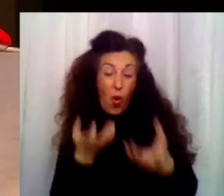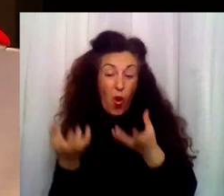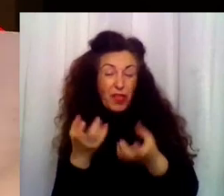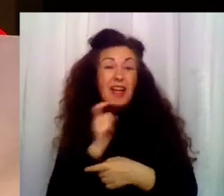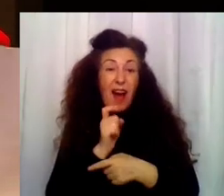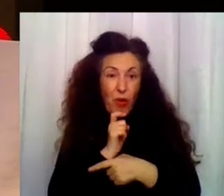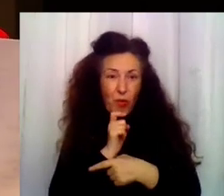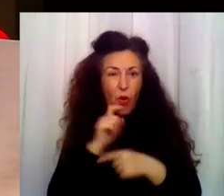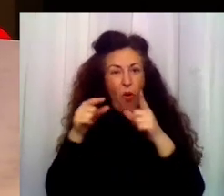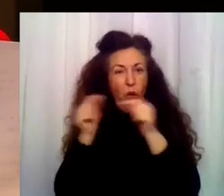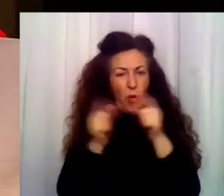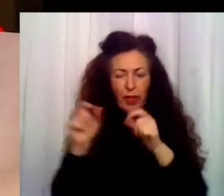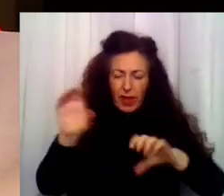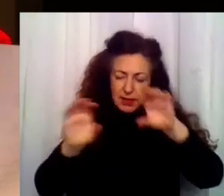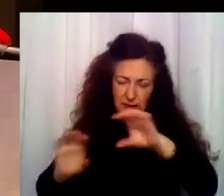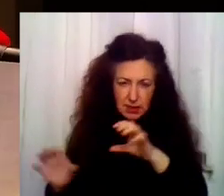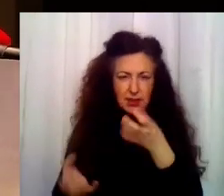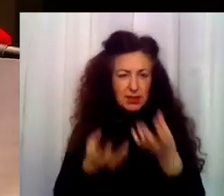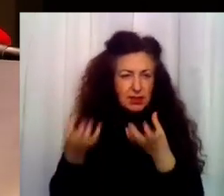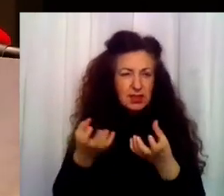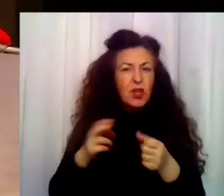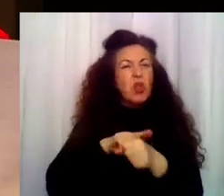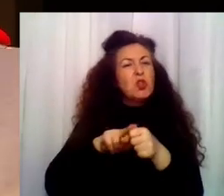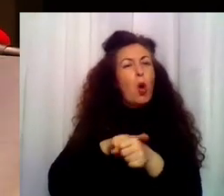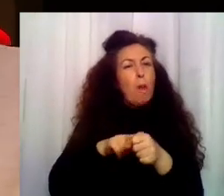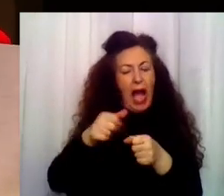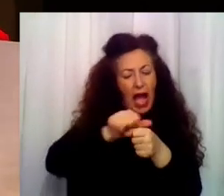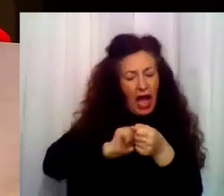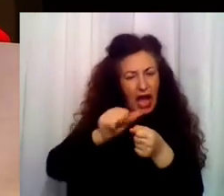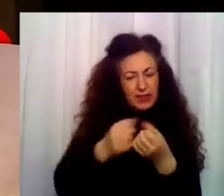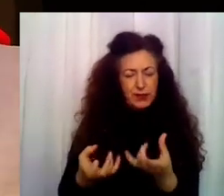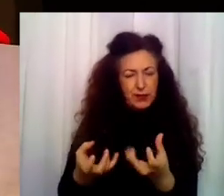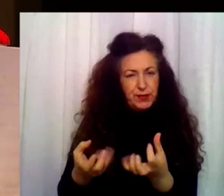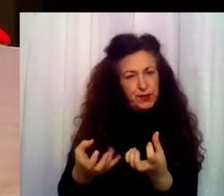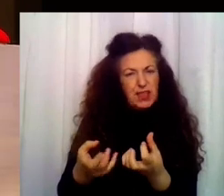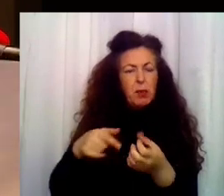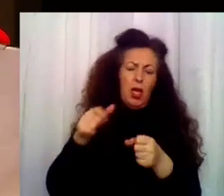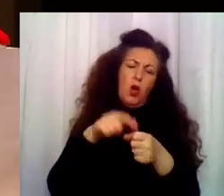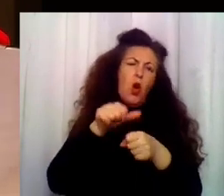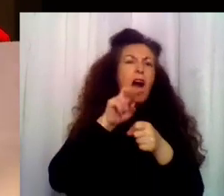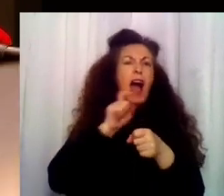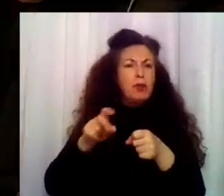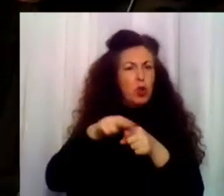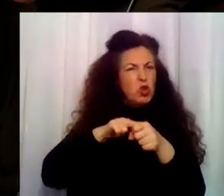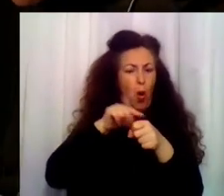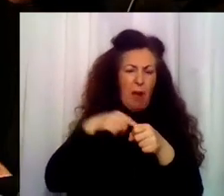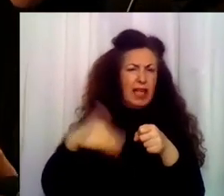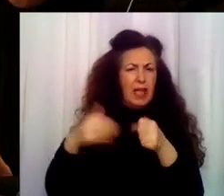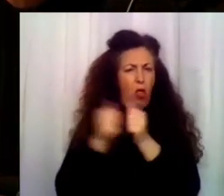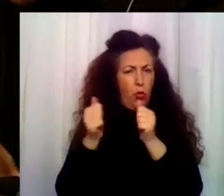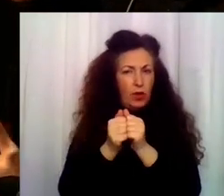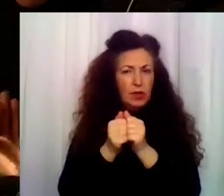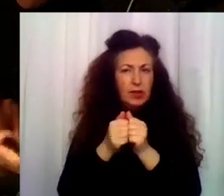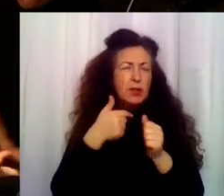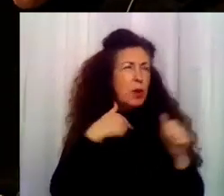Que tomen el sabor. Aunque mira qué tomates más duros, coño. Le tiras un tomate a alguien de estos, bueno, le sacas un ojo. Uy, perdona. Por la noche